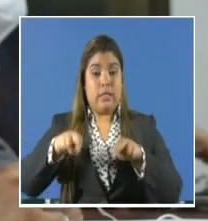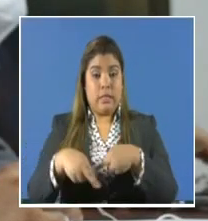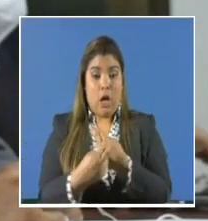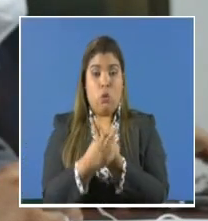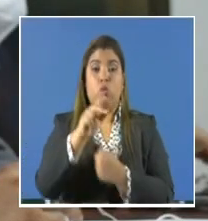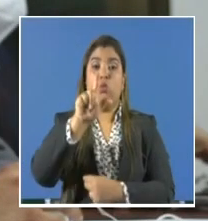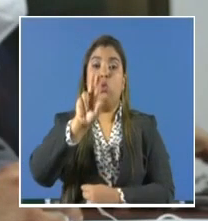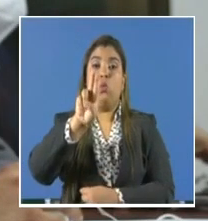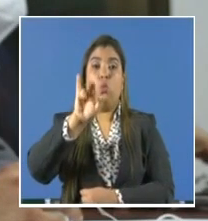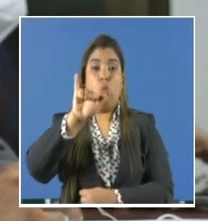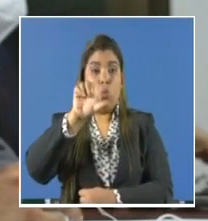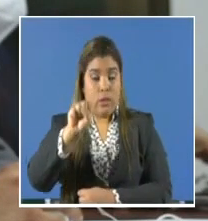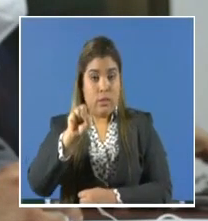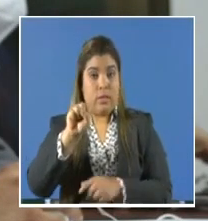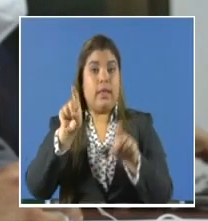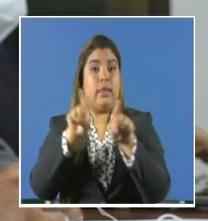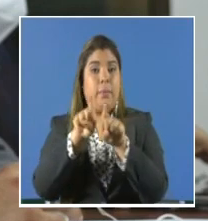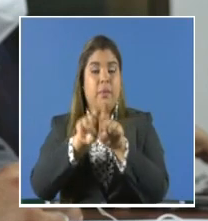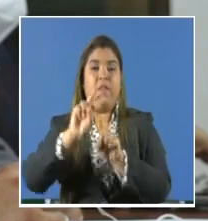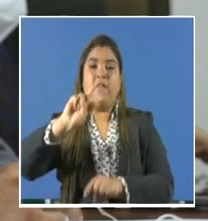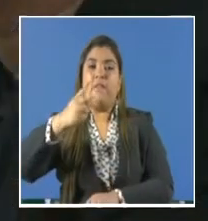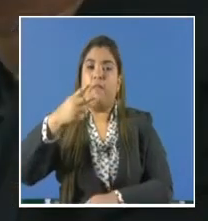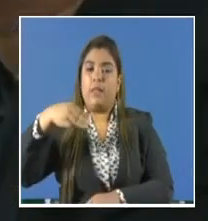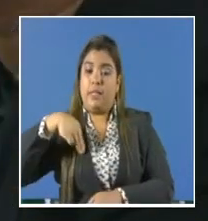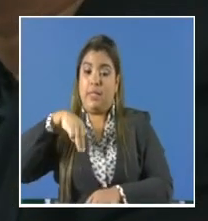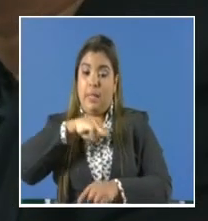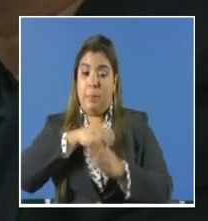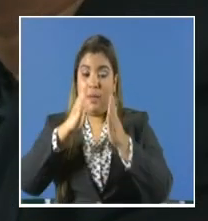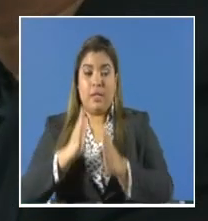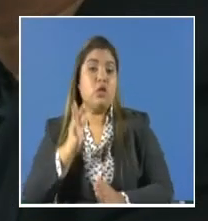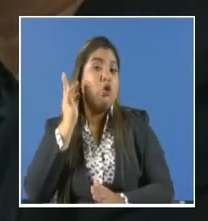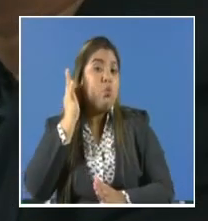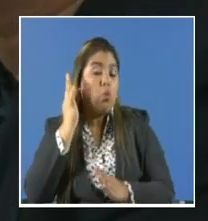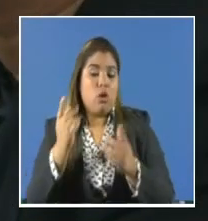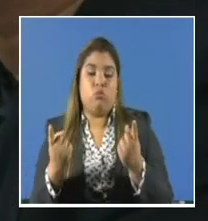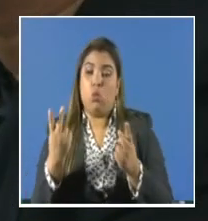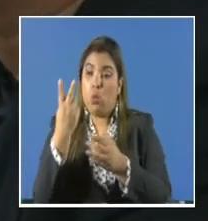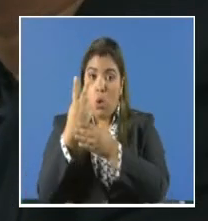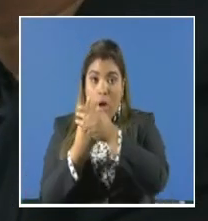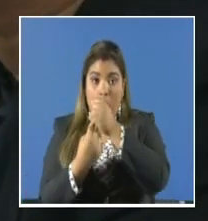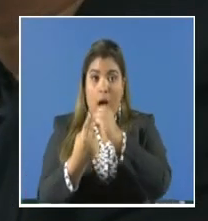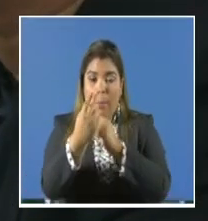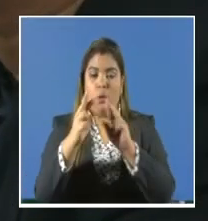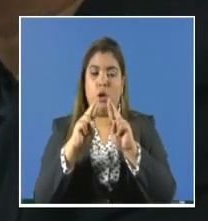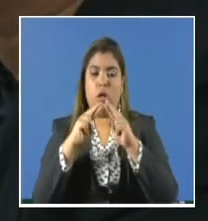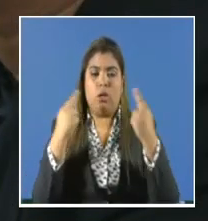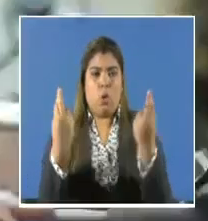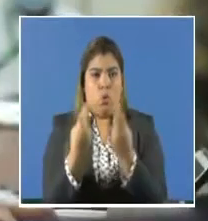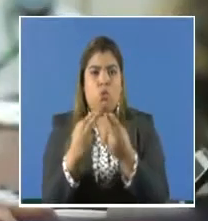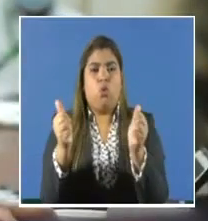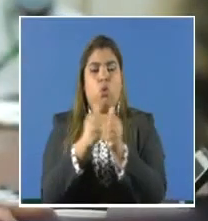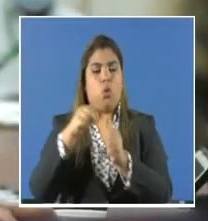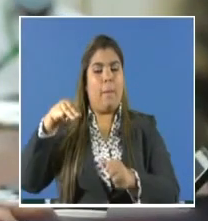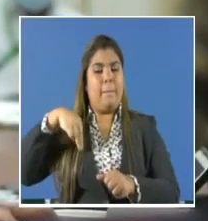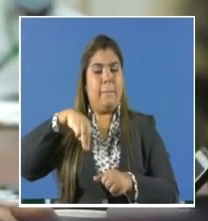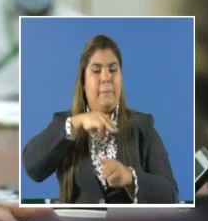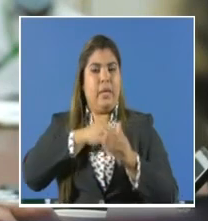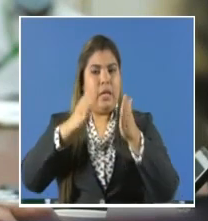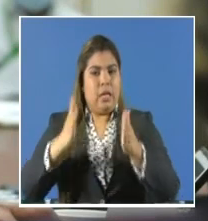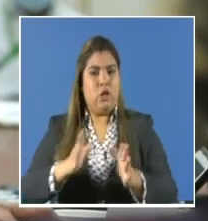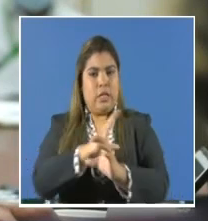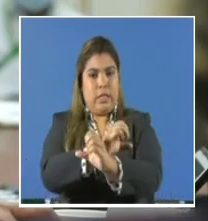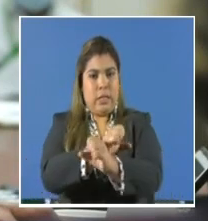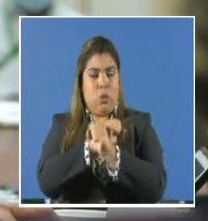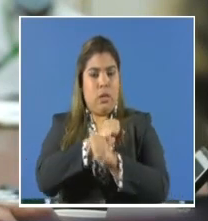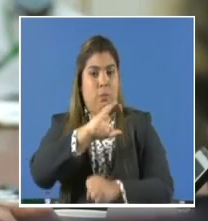Sucre, al igual que la Viceministra Ivette Berríos, se reunieron con el Ministro de Seguridad, Juan Pino, el